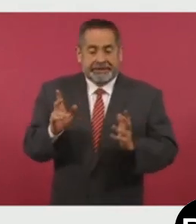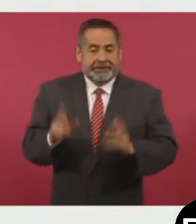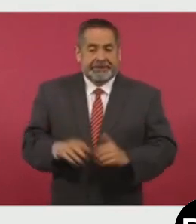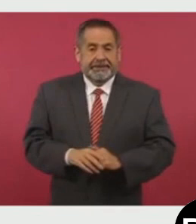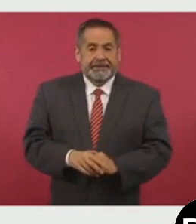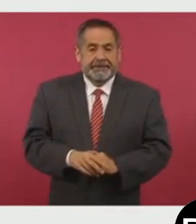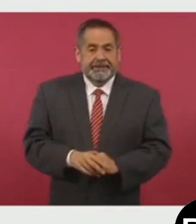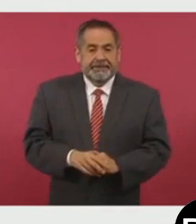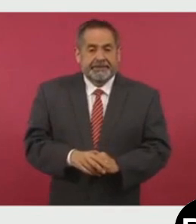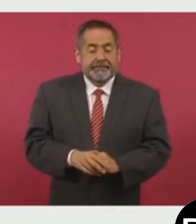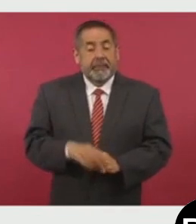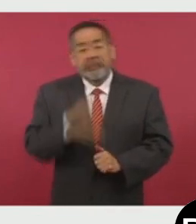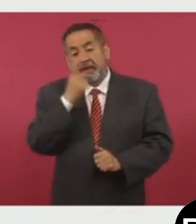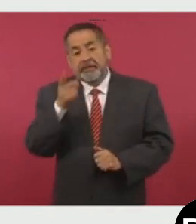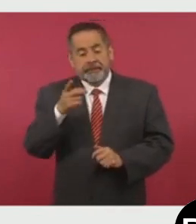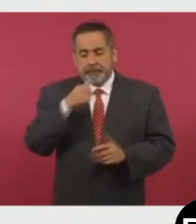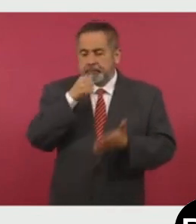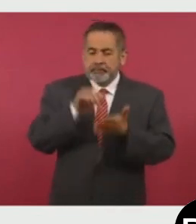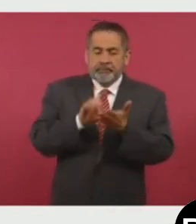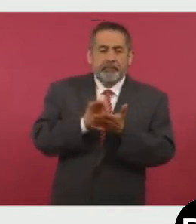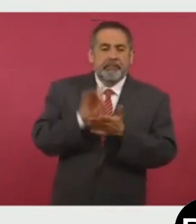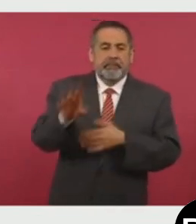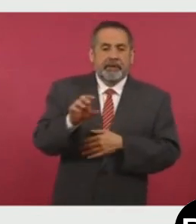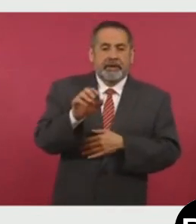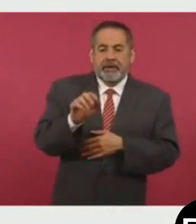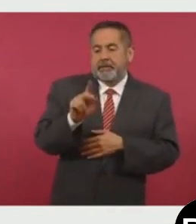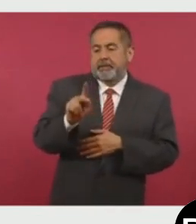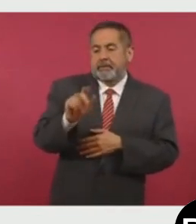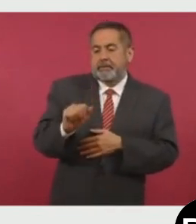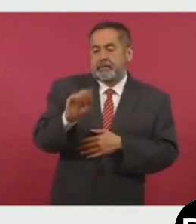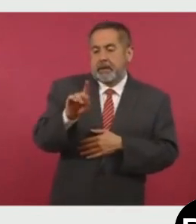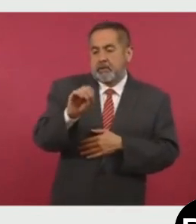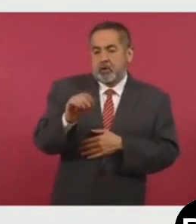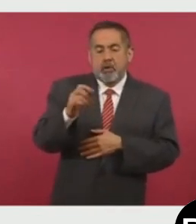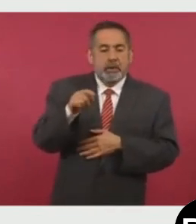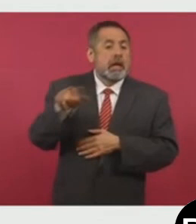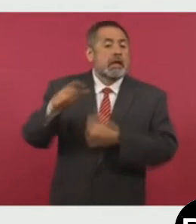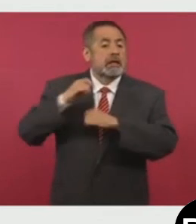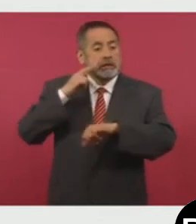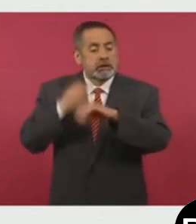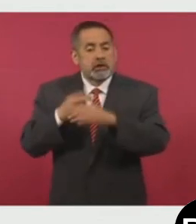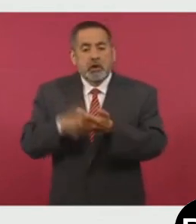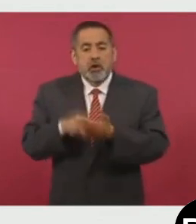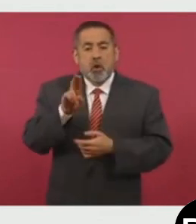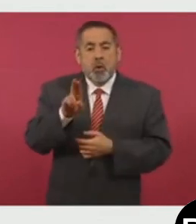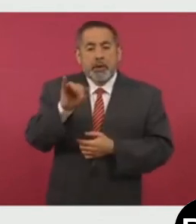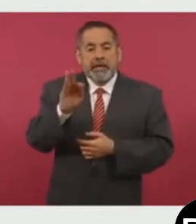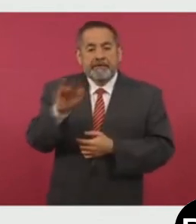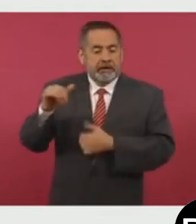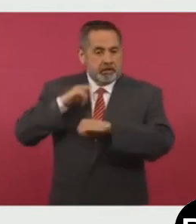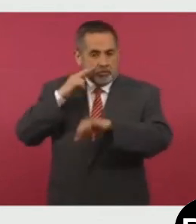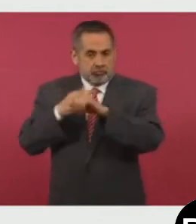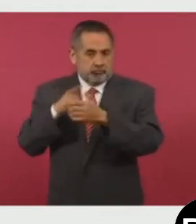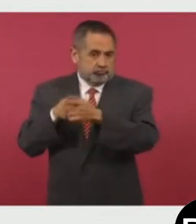Yo le envío una carta a Pablo Gómez, que es el titular de la Unidad de Inteligencia Financiera.